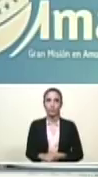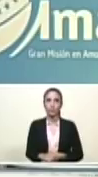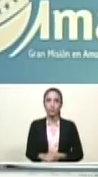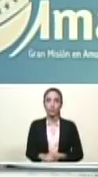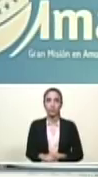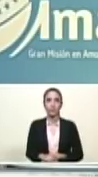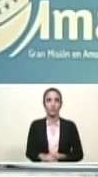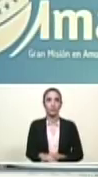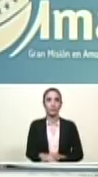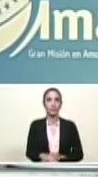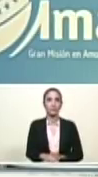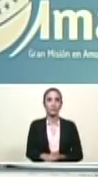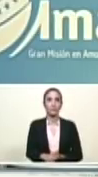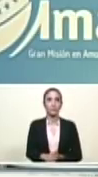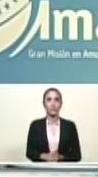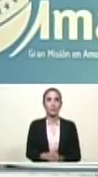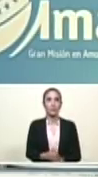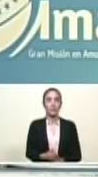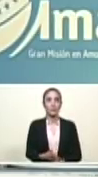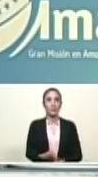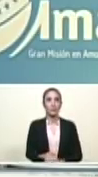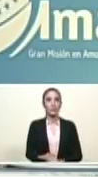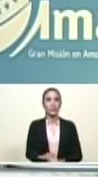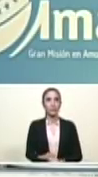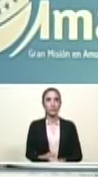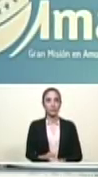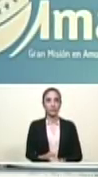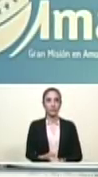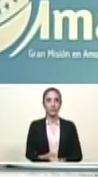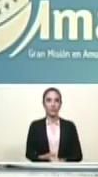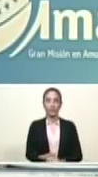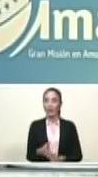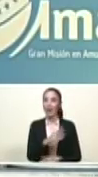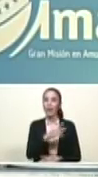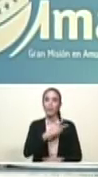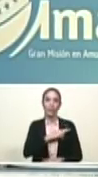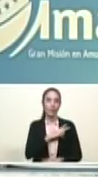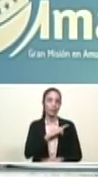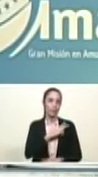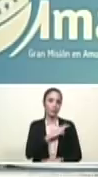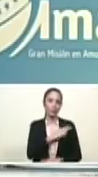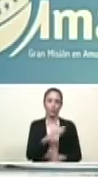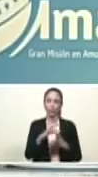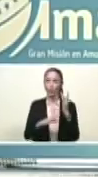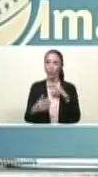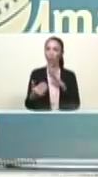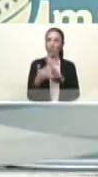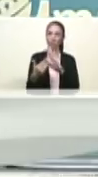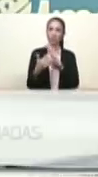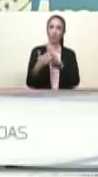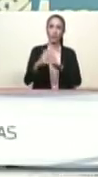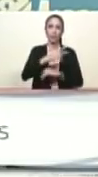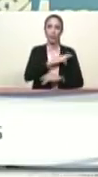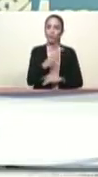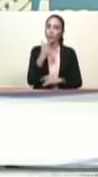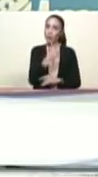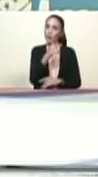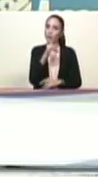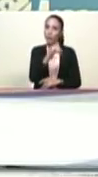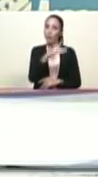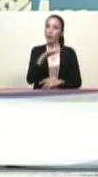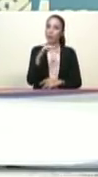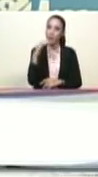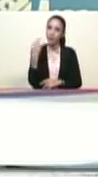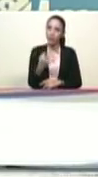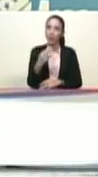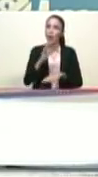santiadas de santo. Puro falso positivo sobre Venezuela. Digan la verdad de Venezuela, ¿por qué la